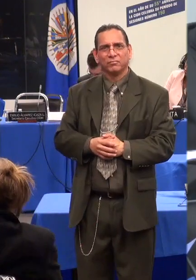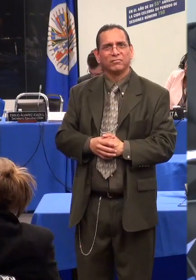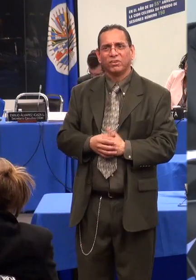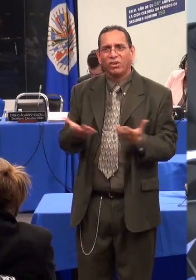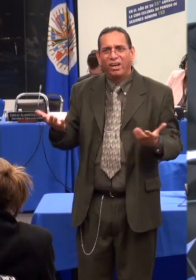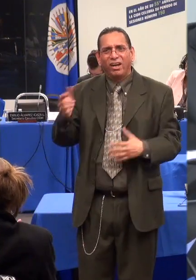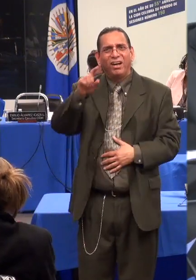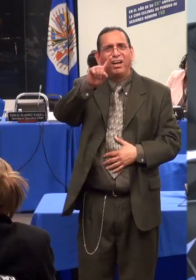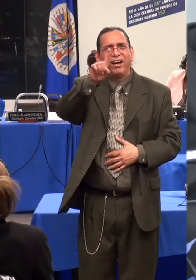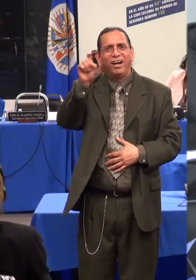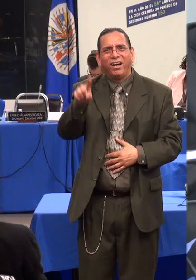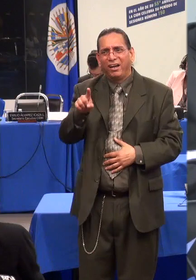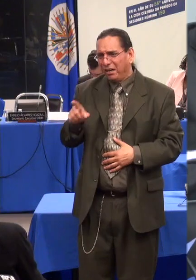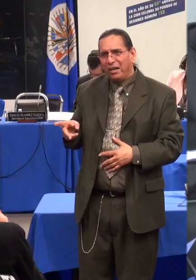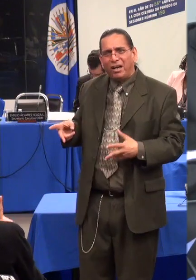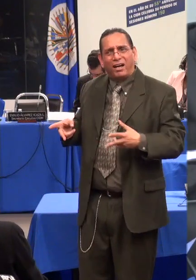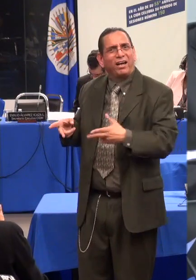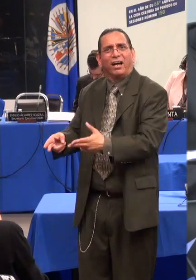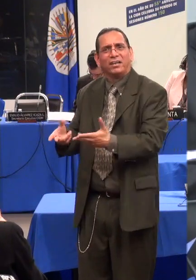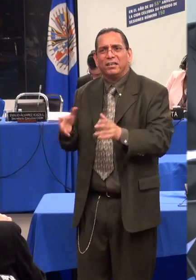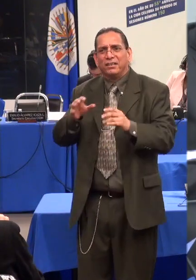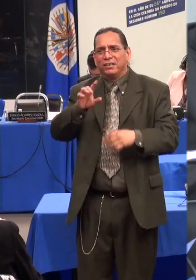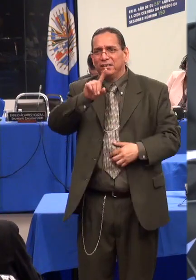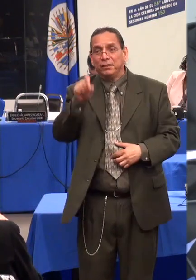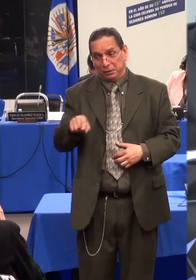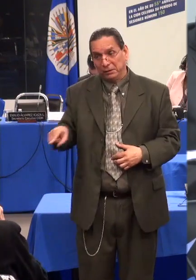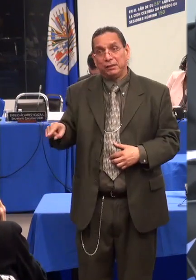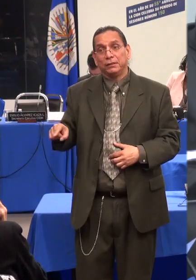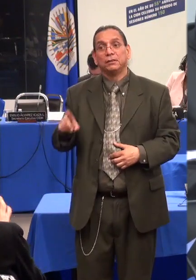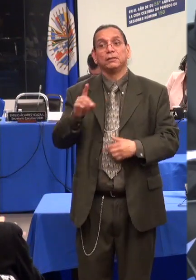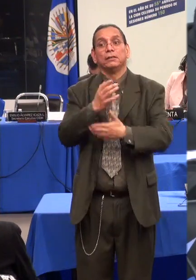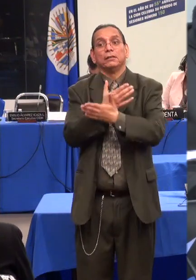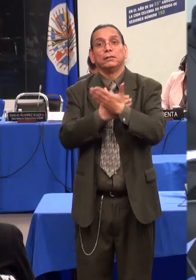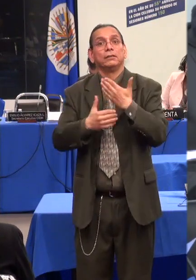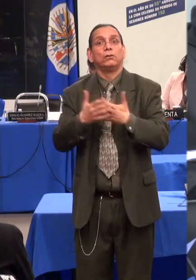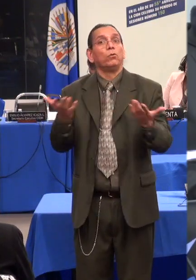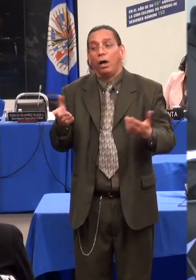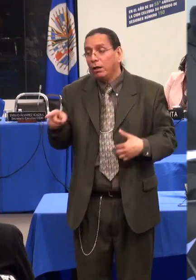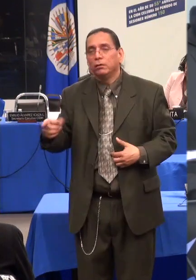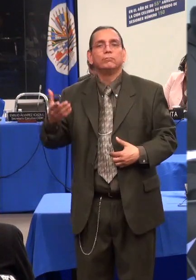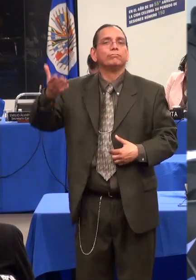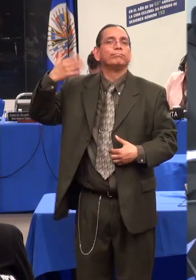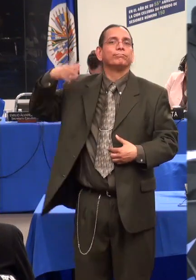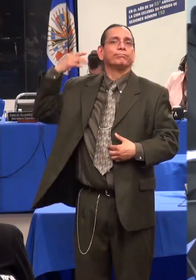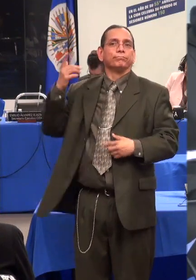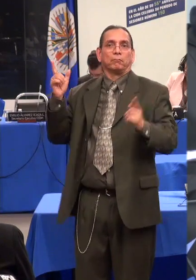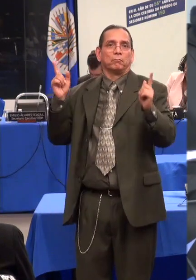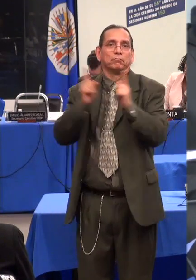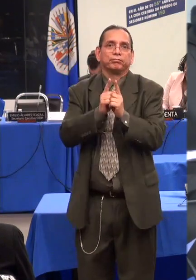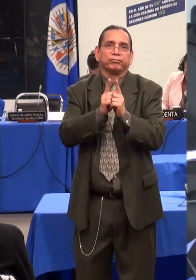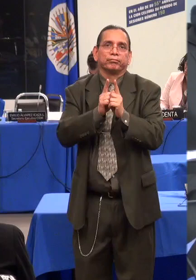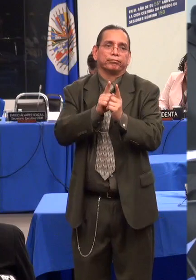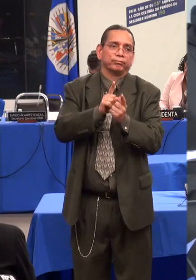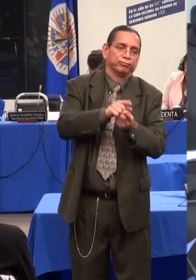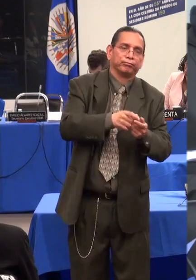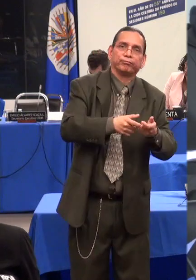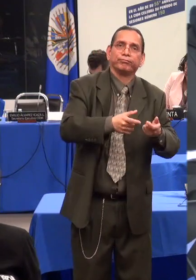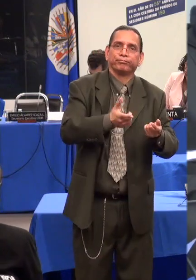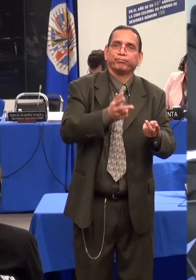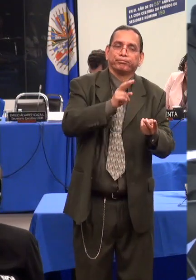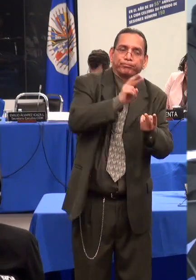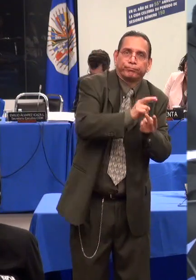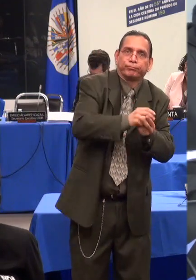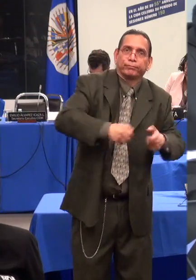esterilización no protege a nadie contra la violencia sexual. Y al contrario, puede ser un factor de vulnerabilidad,